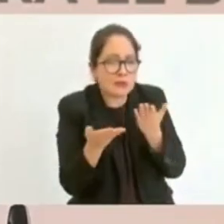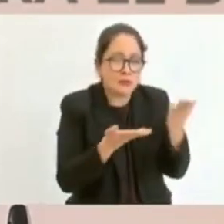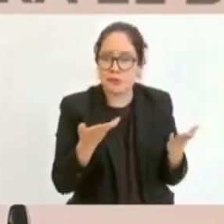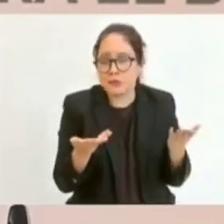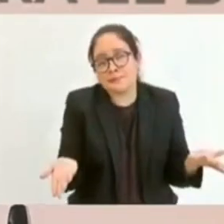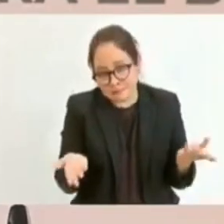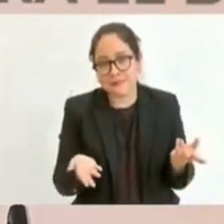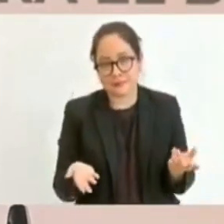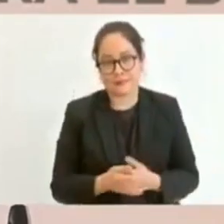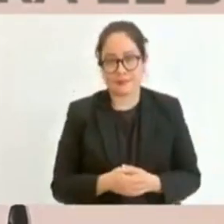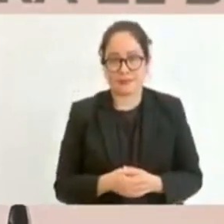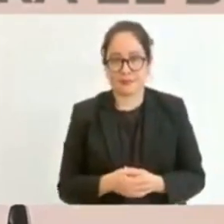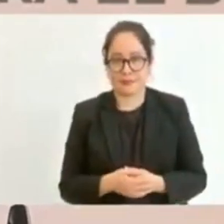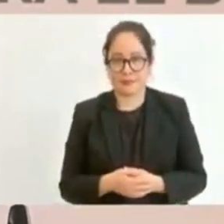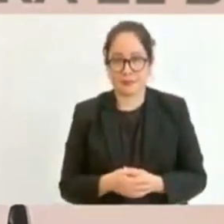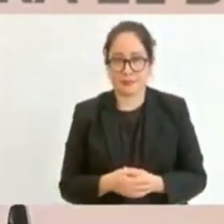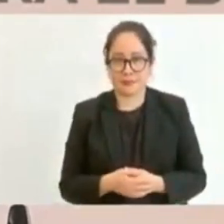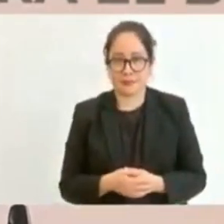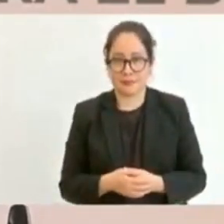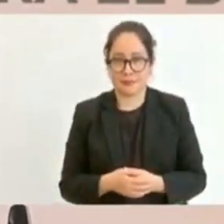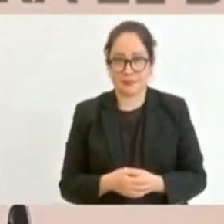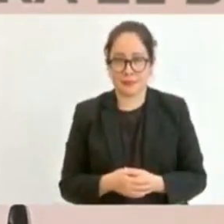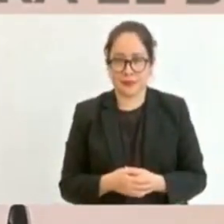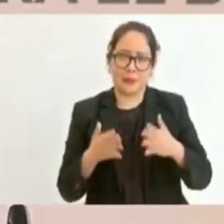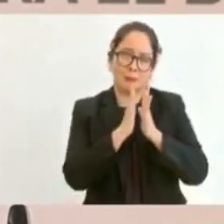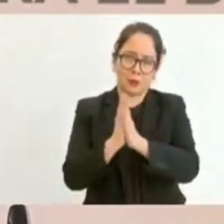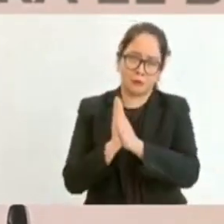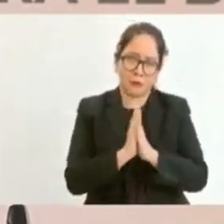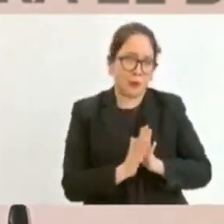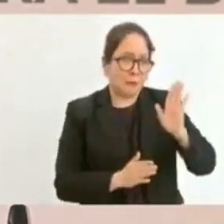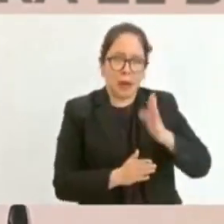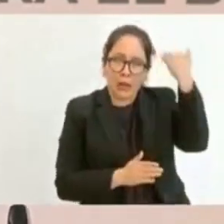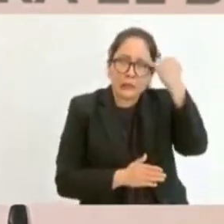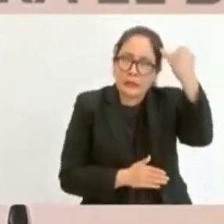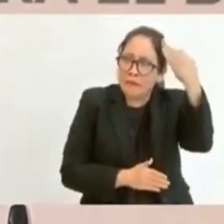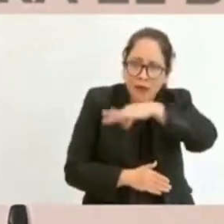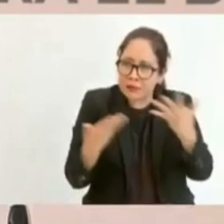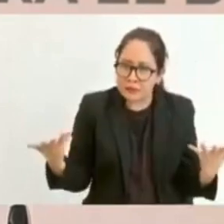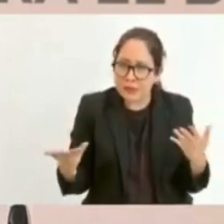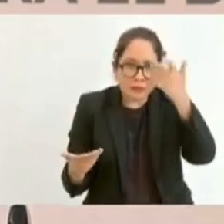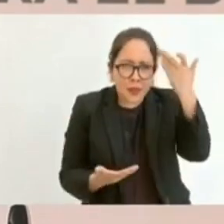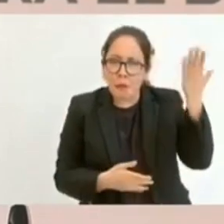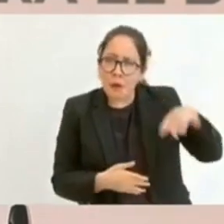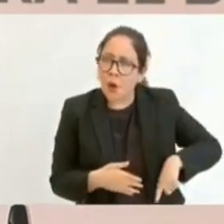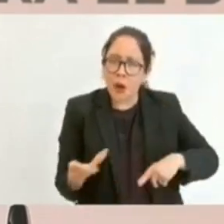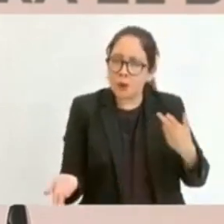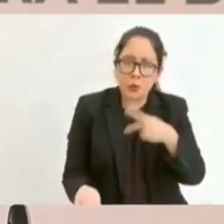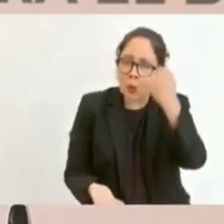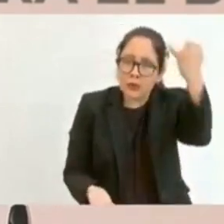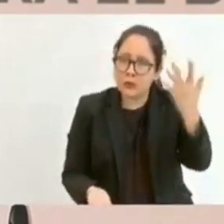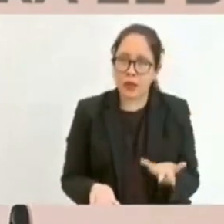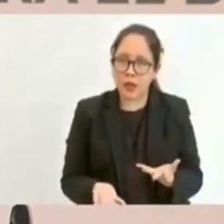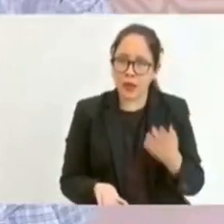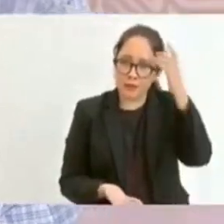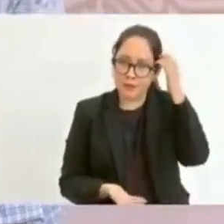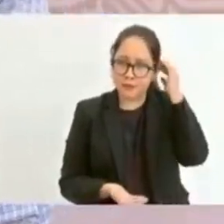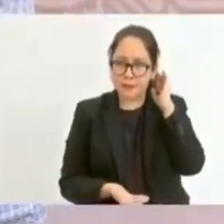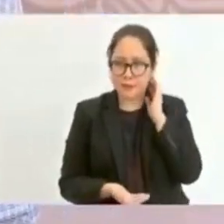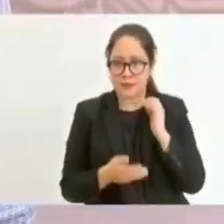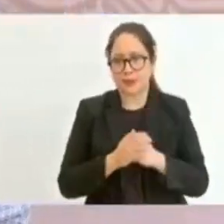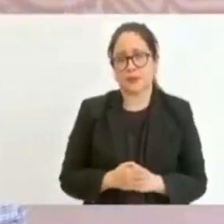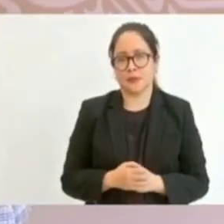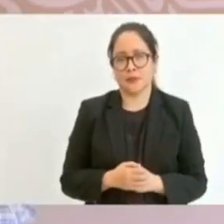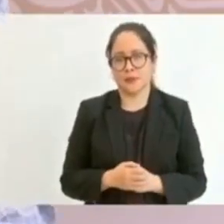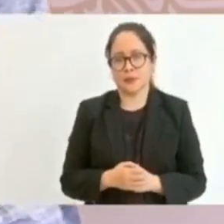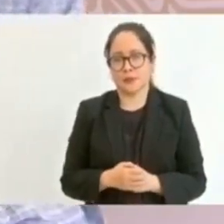Es hasta burla lo que decían en el periodo neoliberal. No les des pescado, como dicen